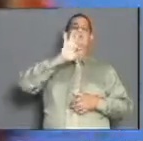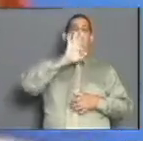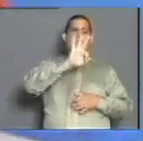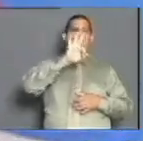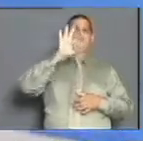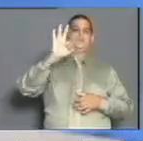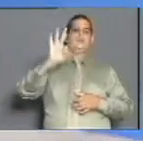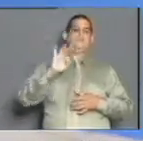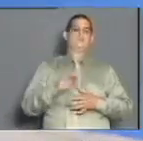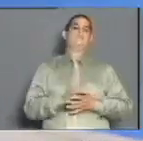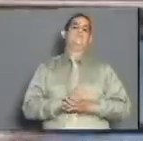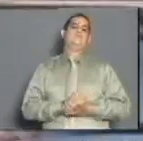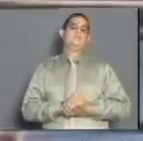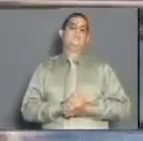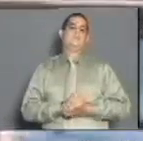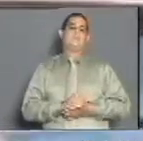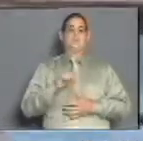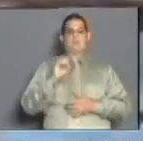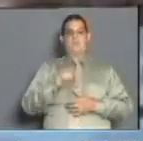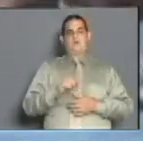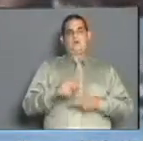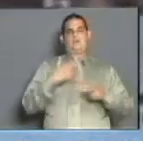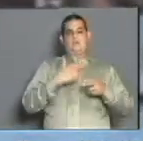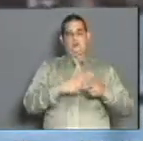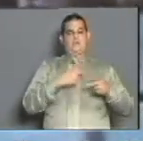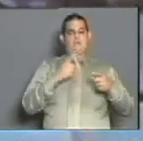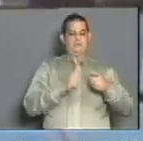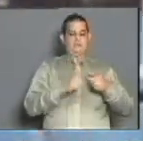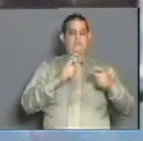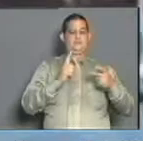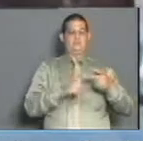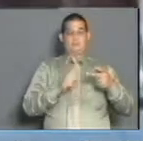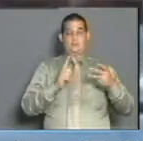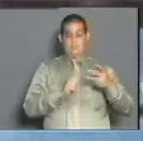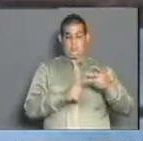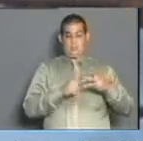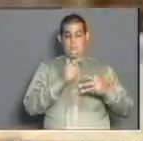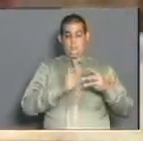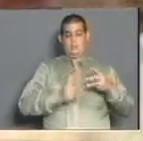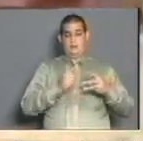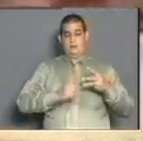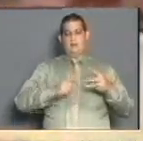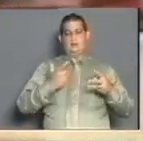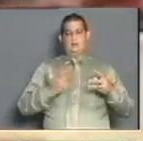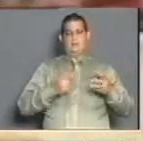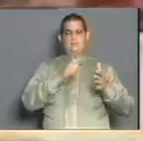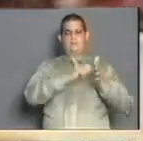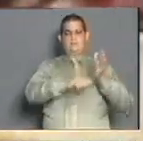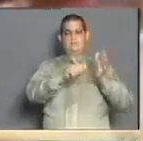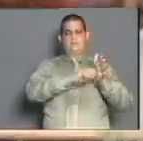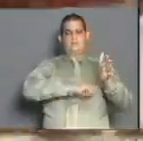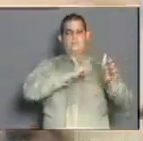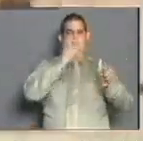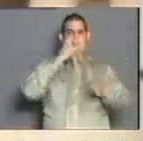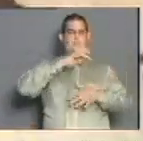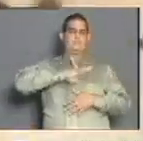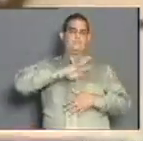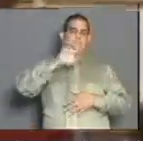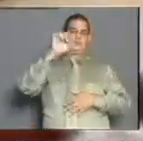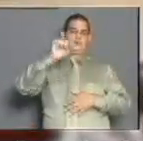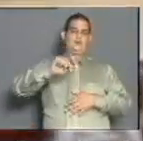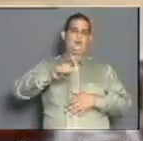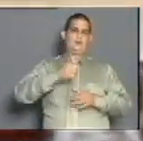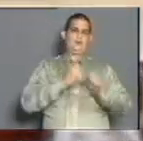88. Sin dudas, los nombres de Manuel Martínez, Arnaldo Mesa y Ángel Espinosa marcan una época gloriosa y de mucho esplendor